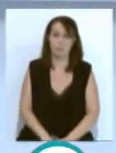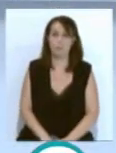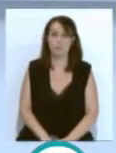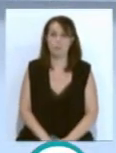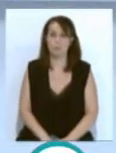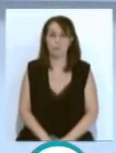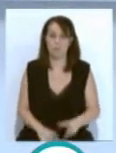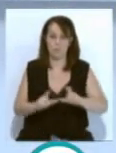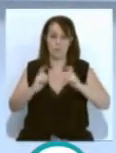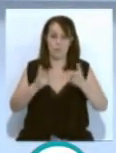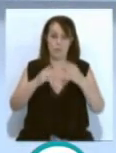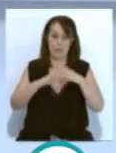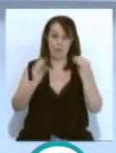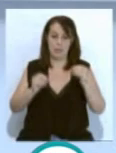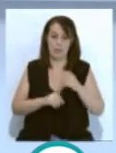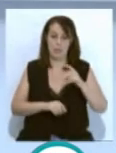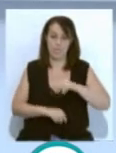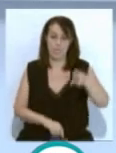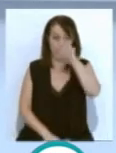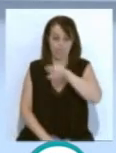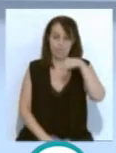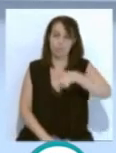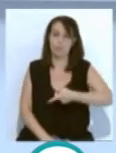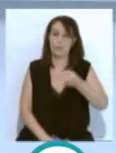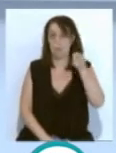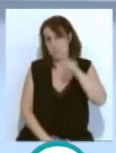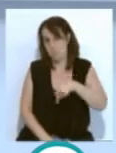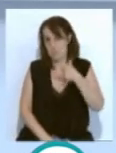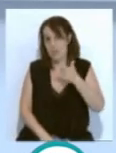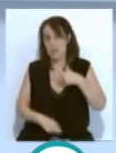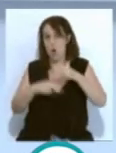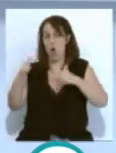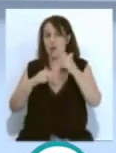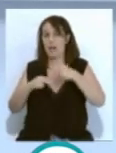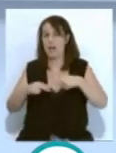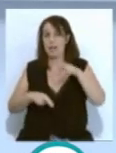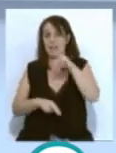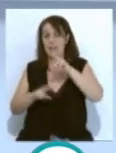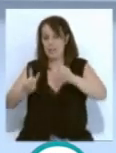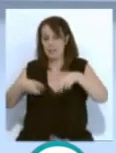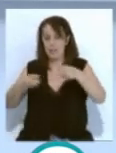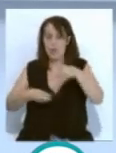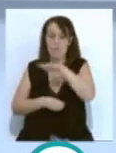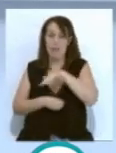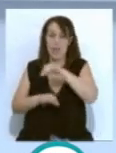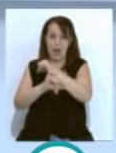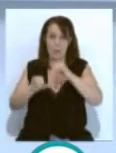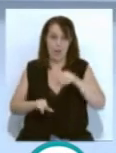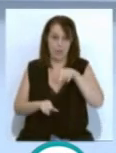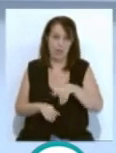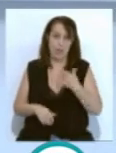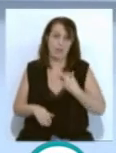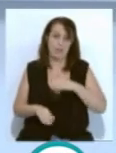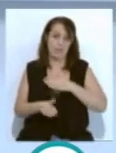La Junta de Andalucía reanudará a final de este mes las obras de rehabilitación pendientes en la barriada de La Paz. Se trata de